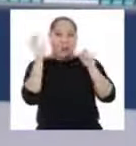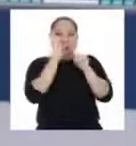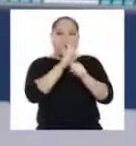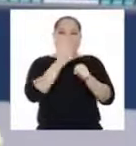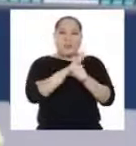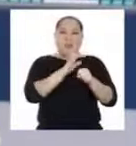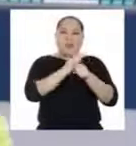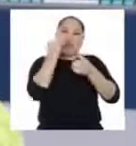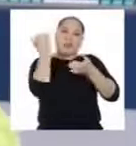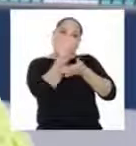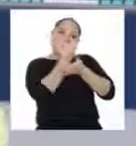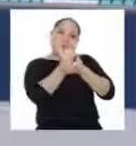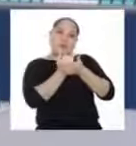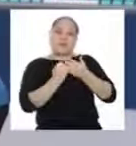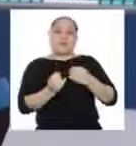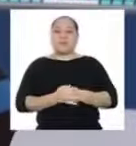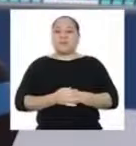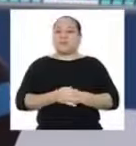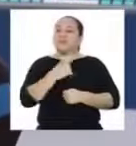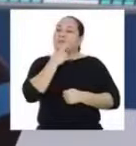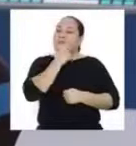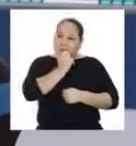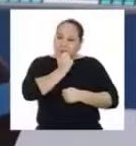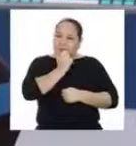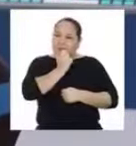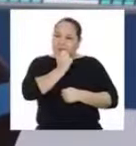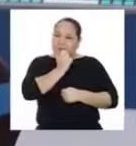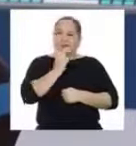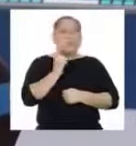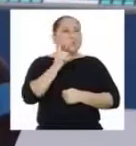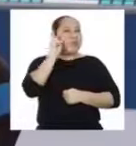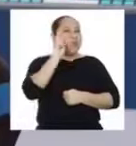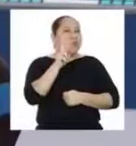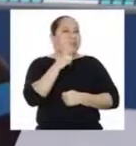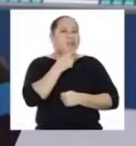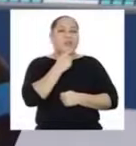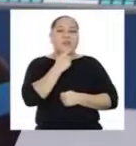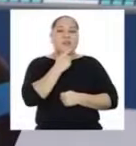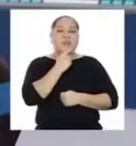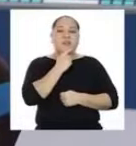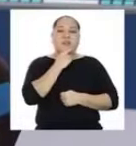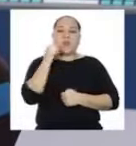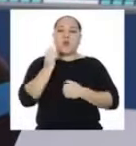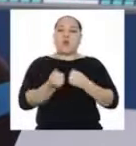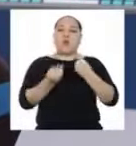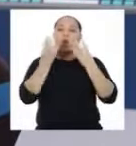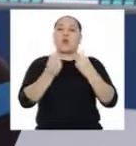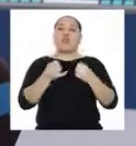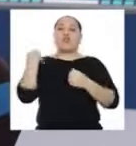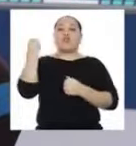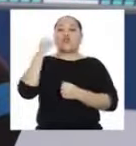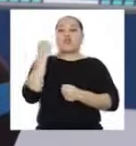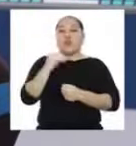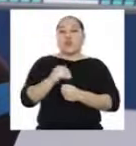empecemos a llenar el pictograma! A ver... ¿Cuántos jóvenes